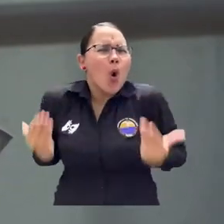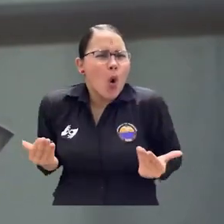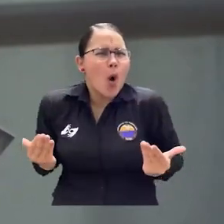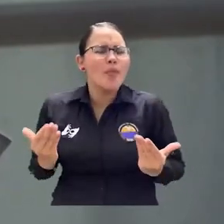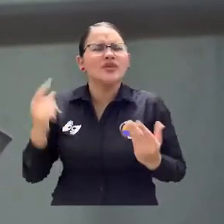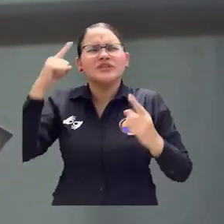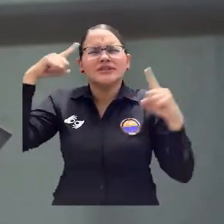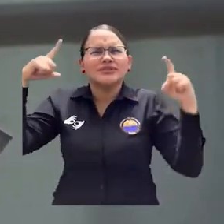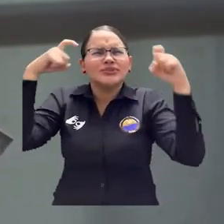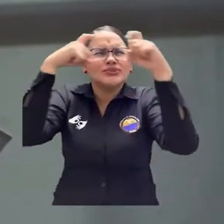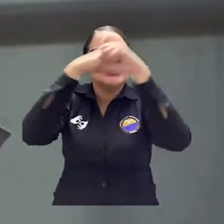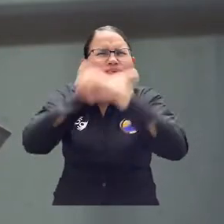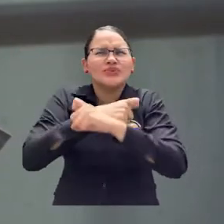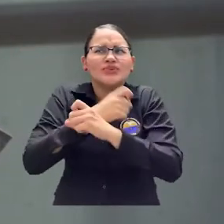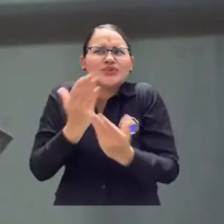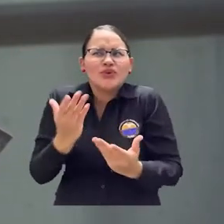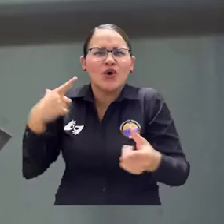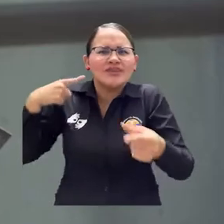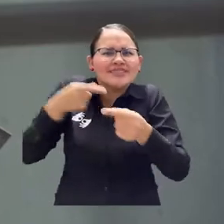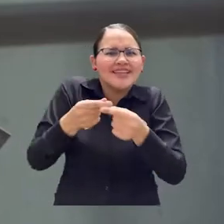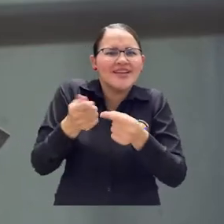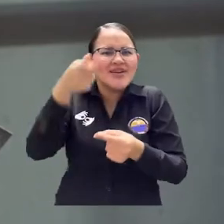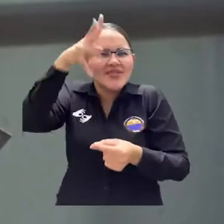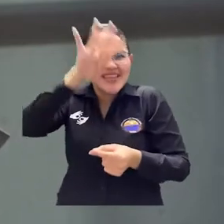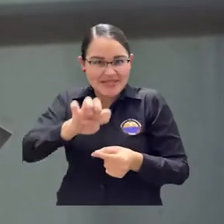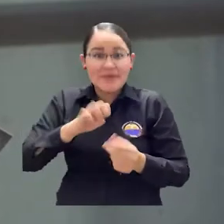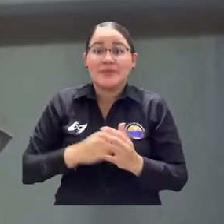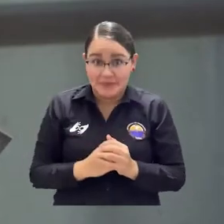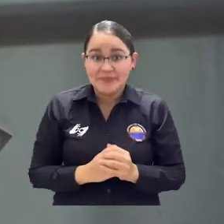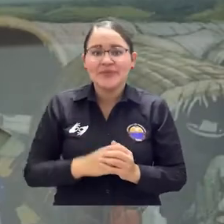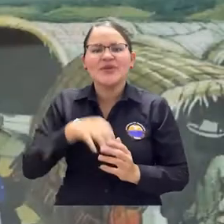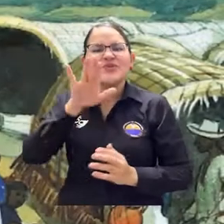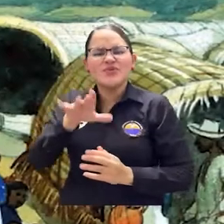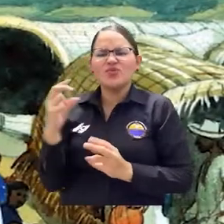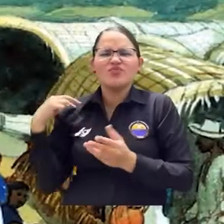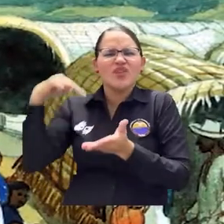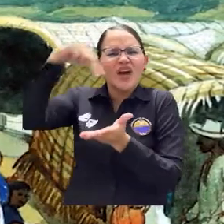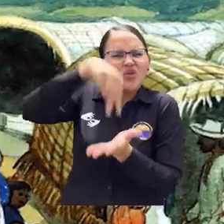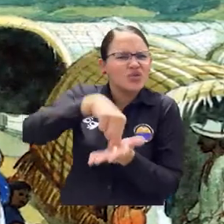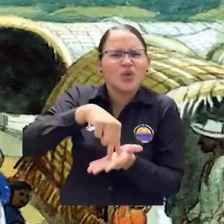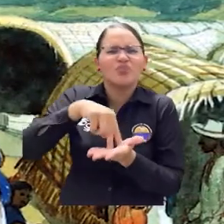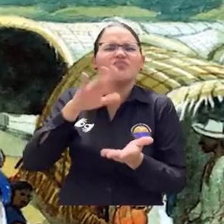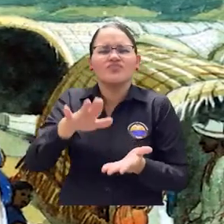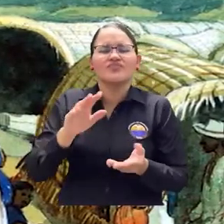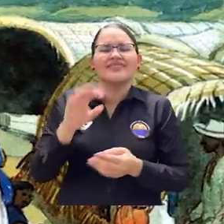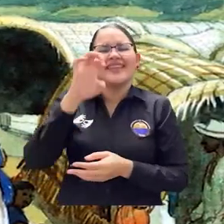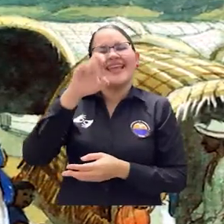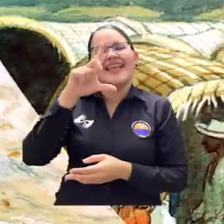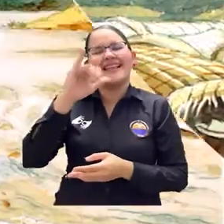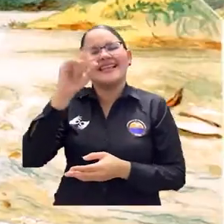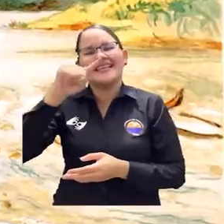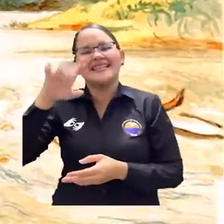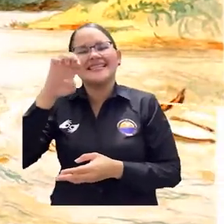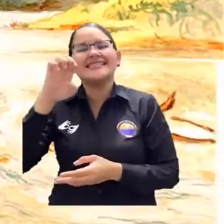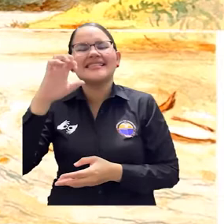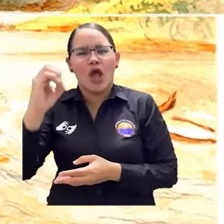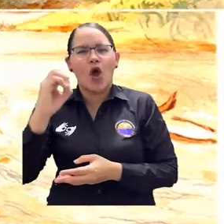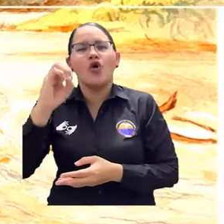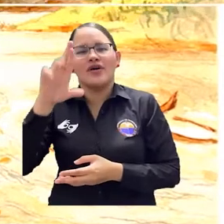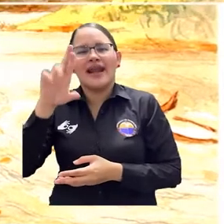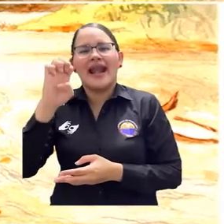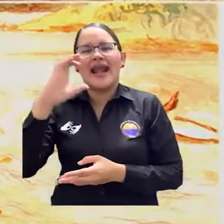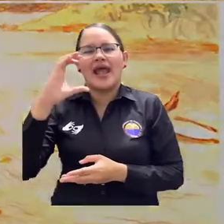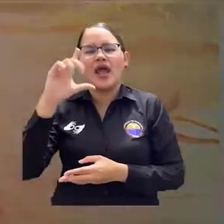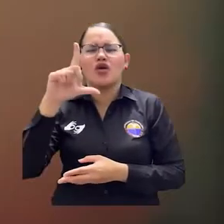hacer el recorrido de la mano del reclú e imaginarme cómo sería llegar a este territorio en el siglo XIX. Obra del geógrafo